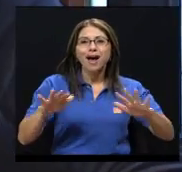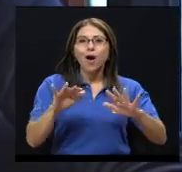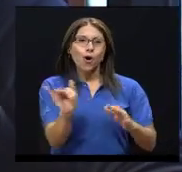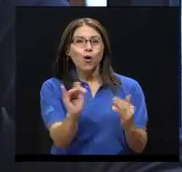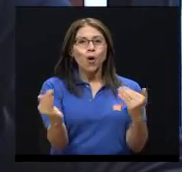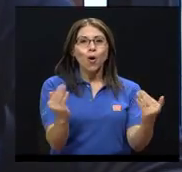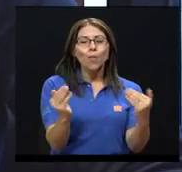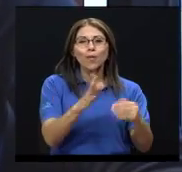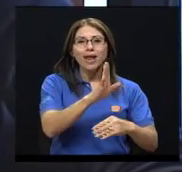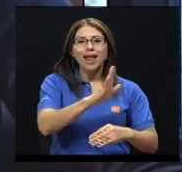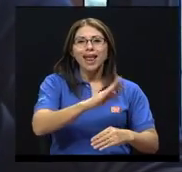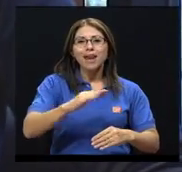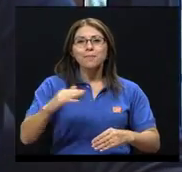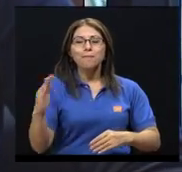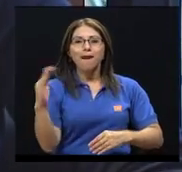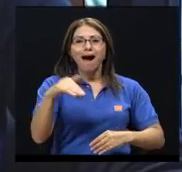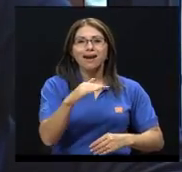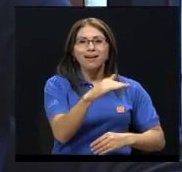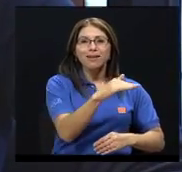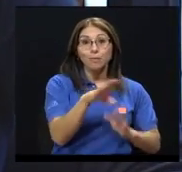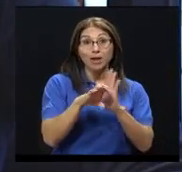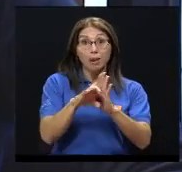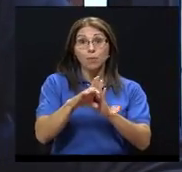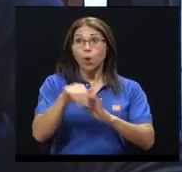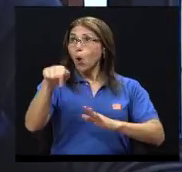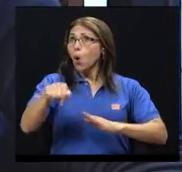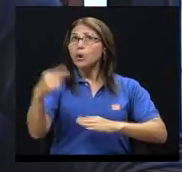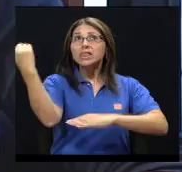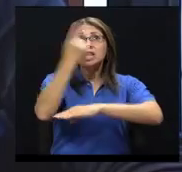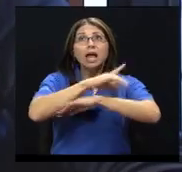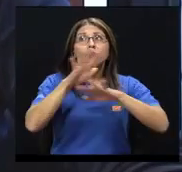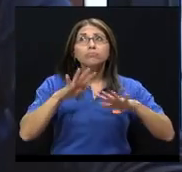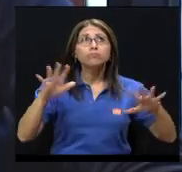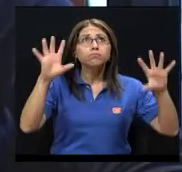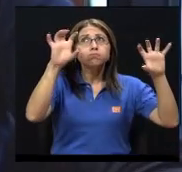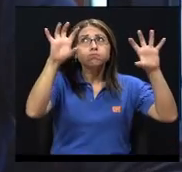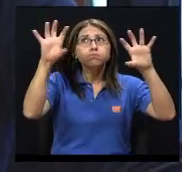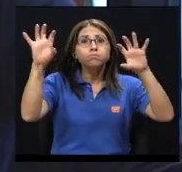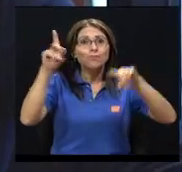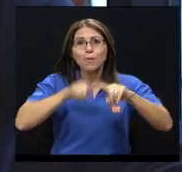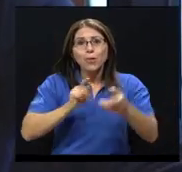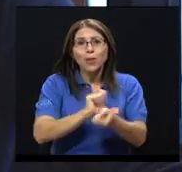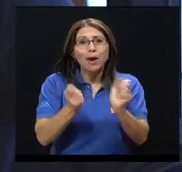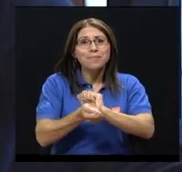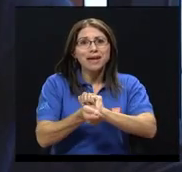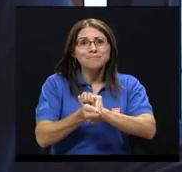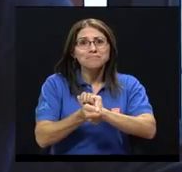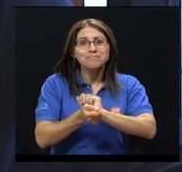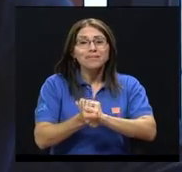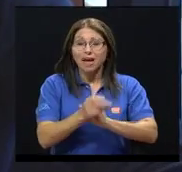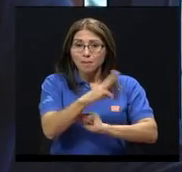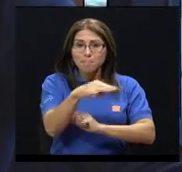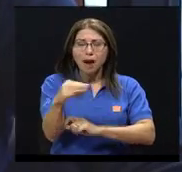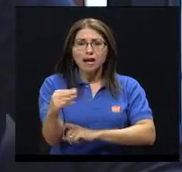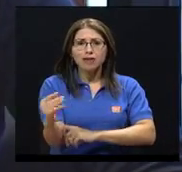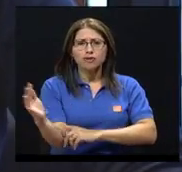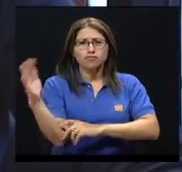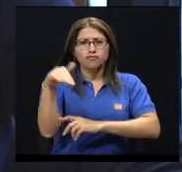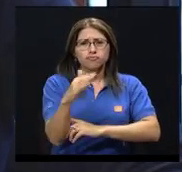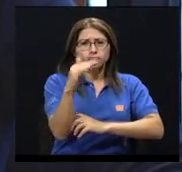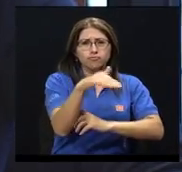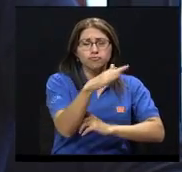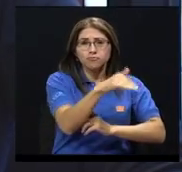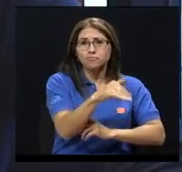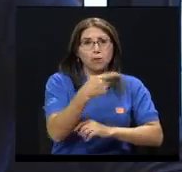Usted no puede cambiar que hoy hace un día nublado, o usted no puede cambiar que el mar tiene las olas muy picadas. Así